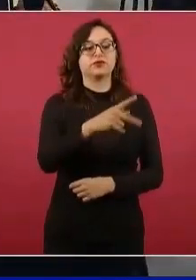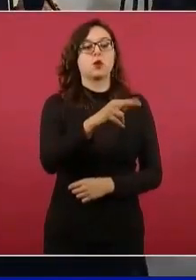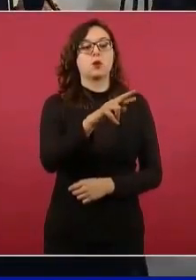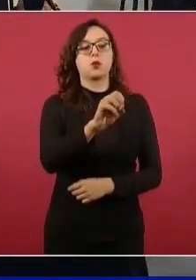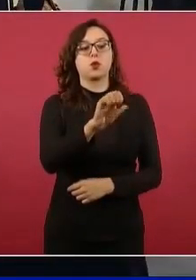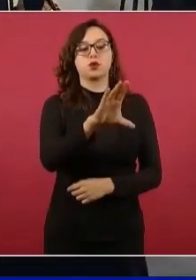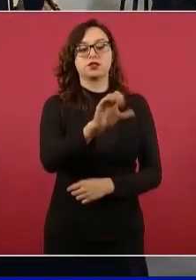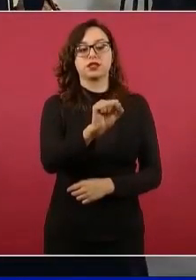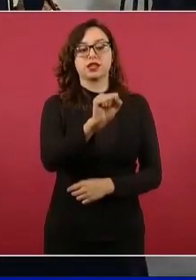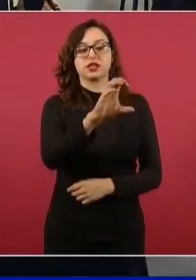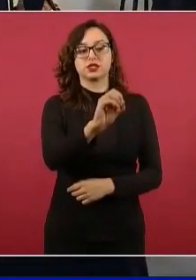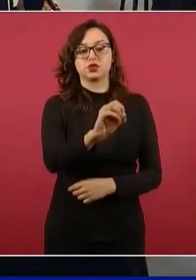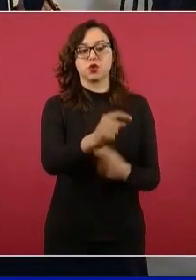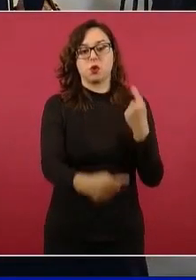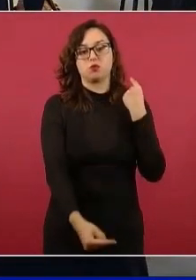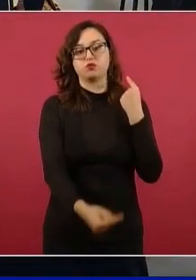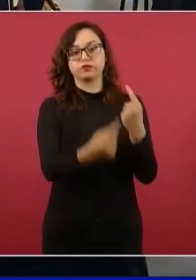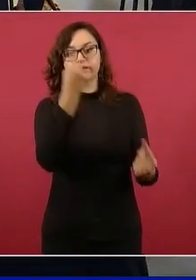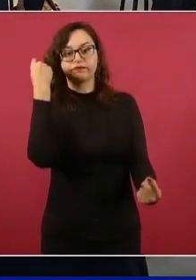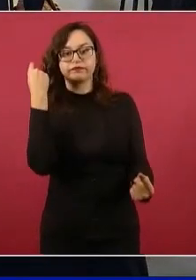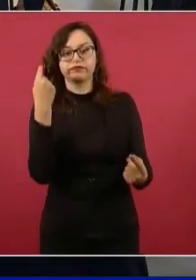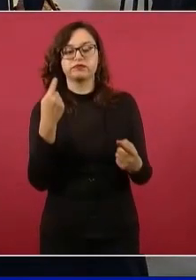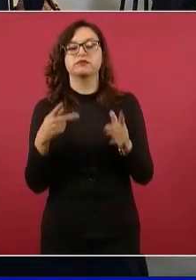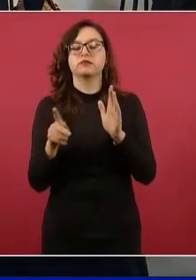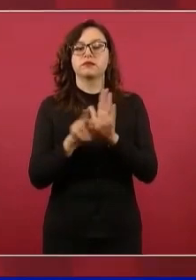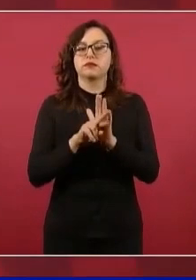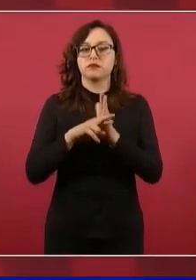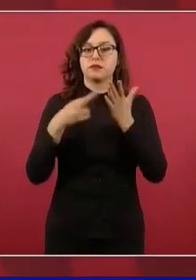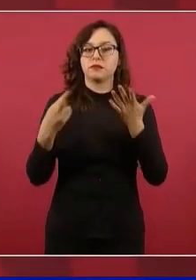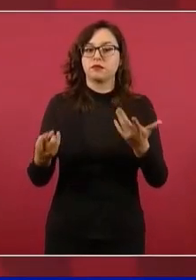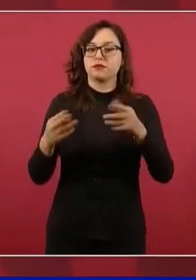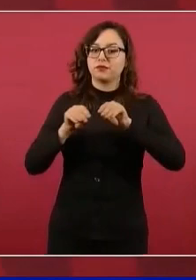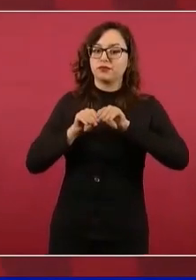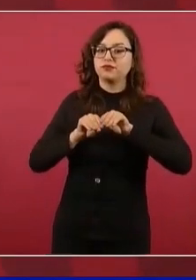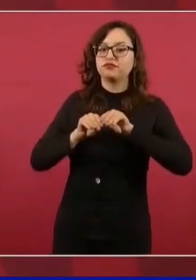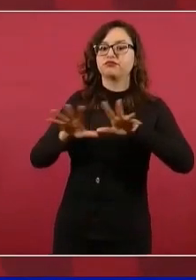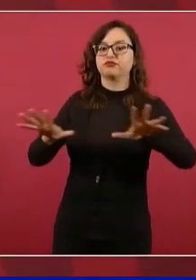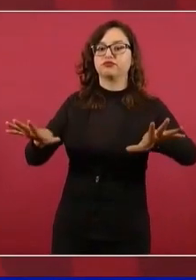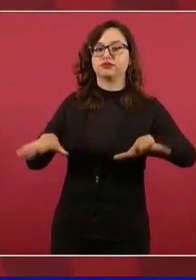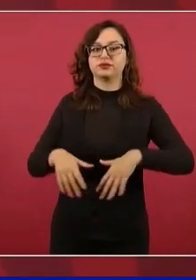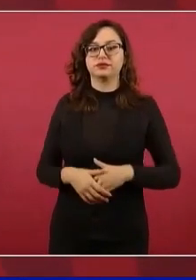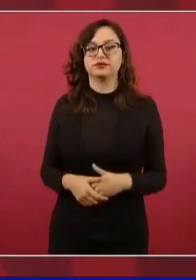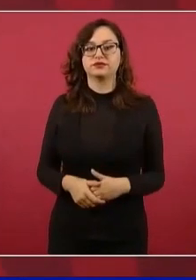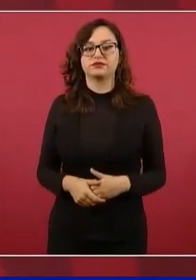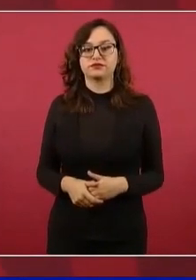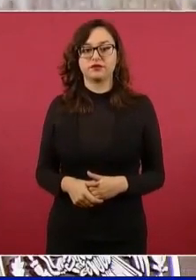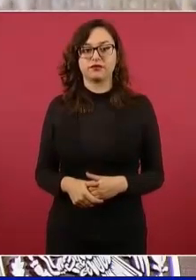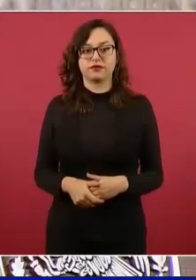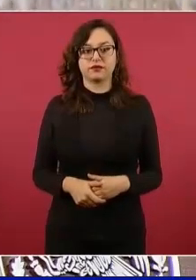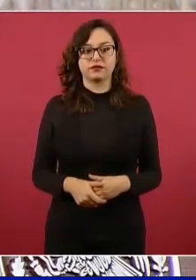por ahí debe de estar, el Estado soy yo,